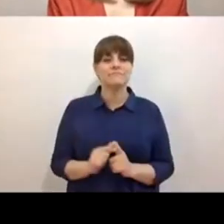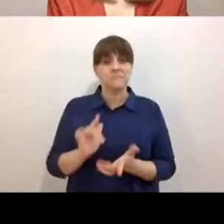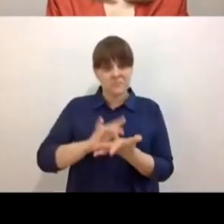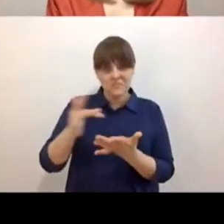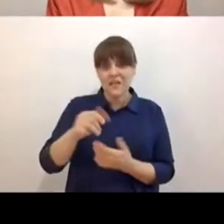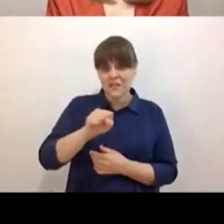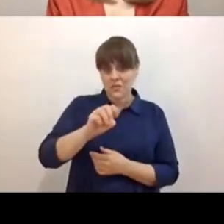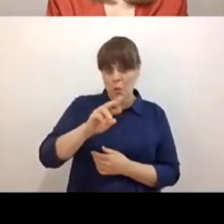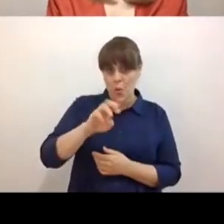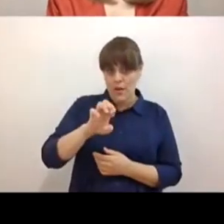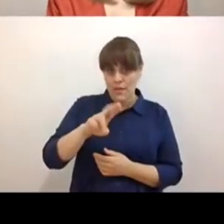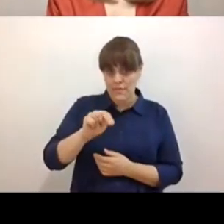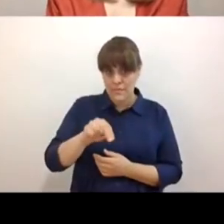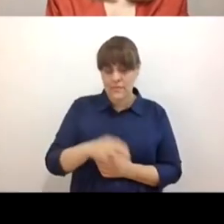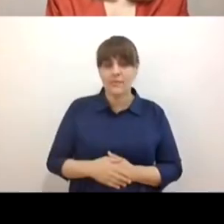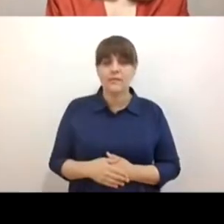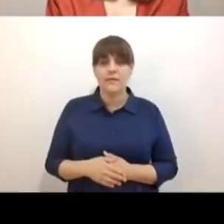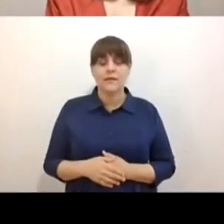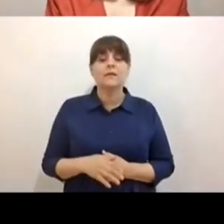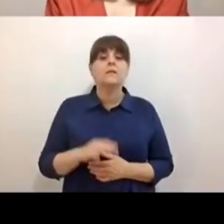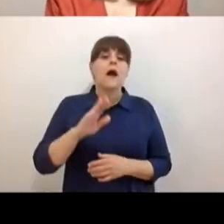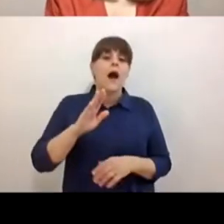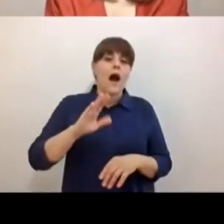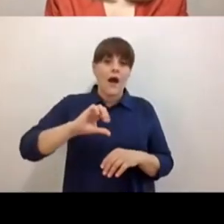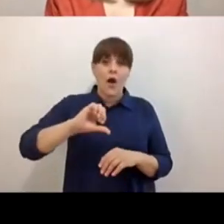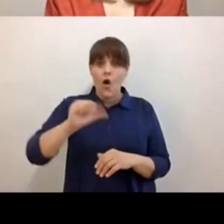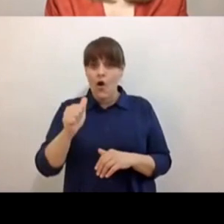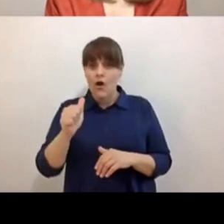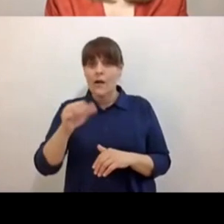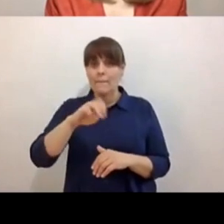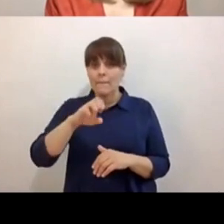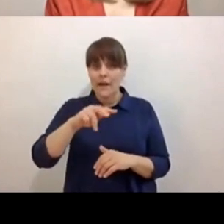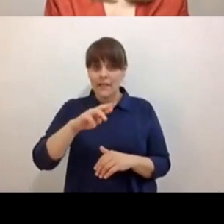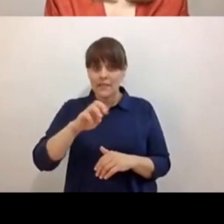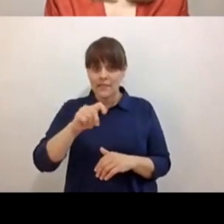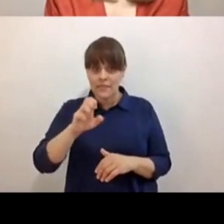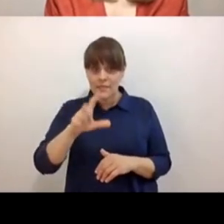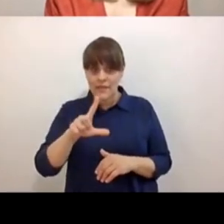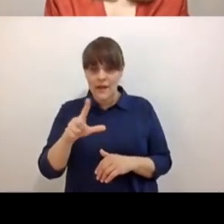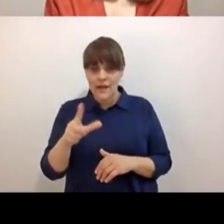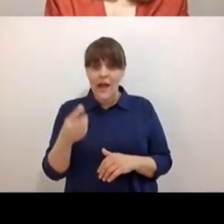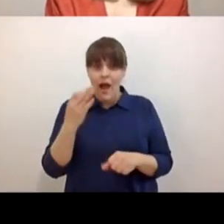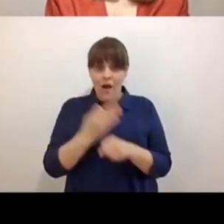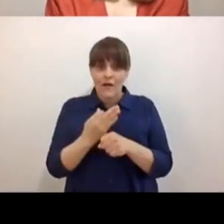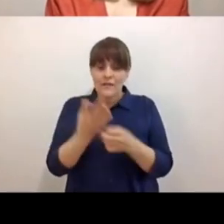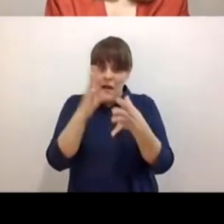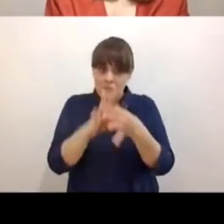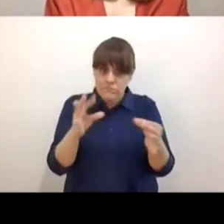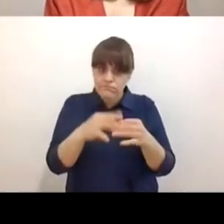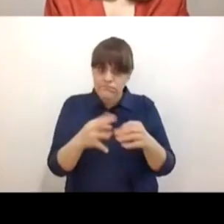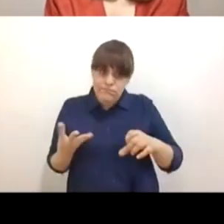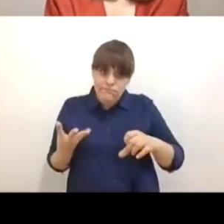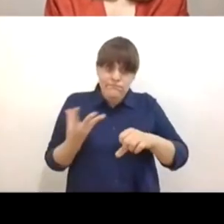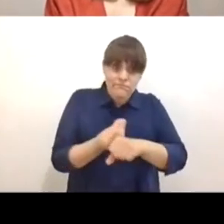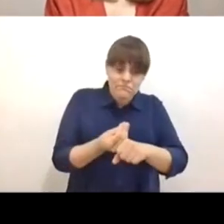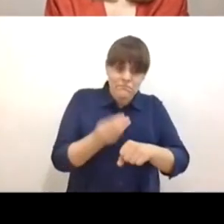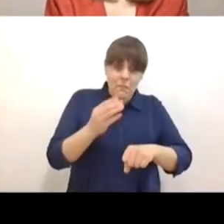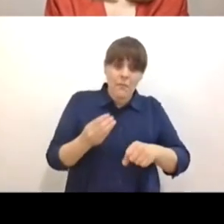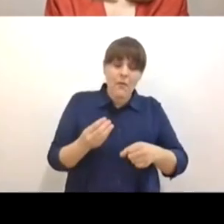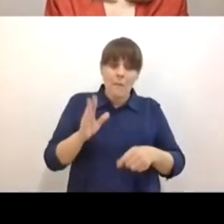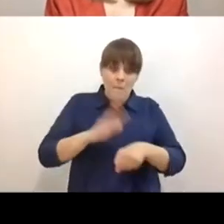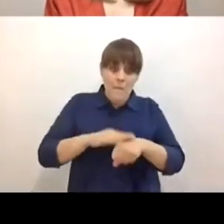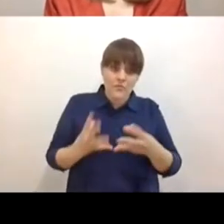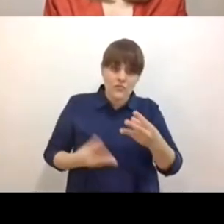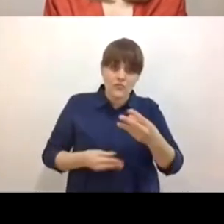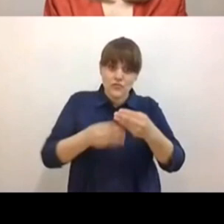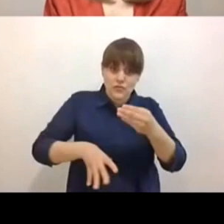a ser maravilloso lo que nos agregue Martel en el sentido de que, bueno, también